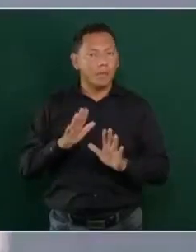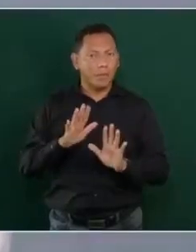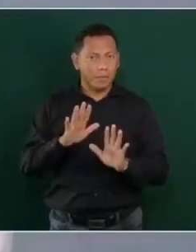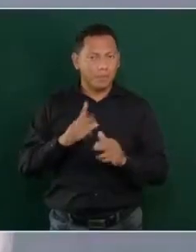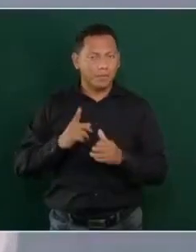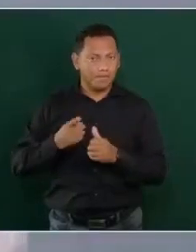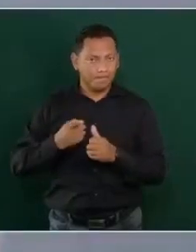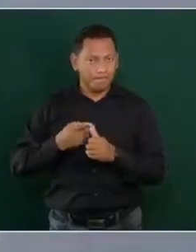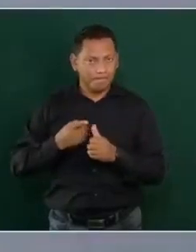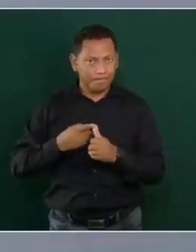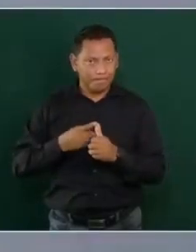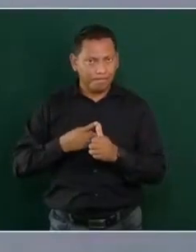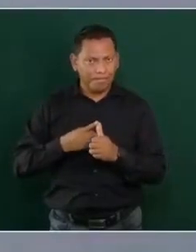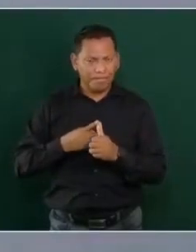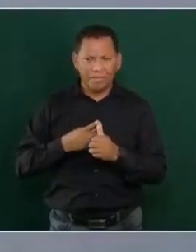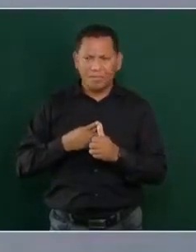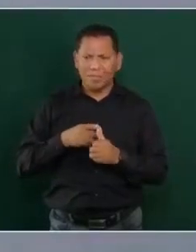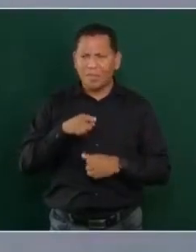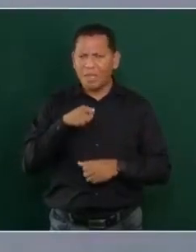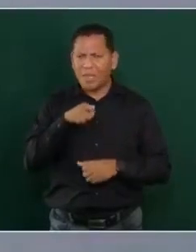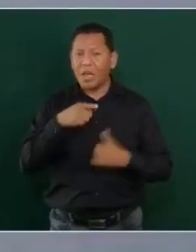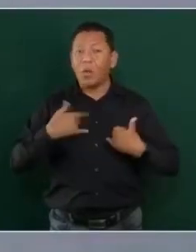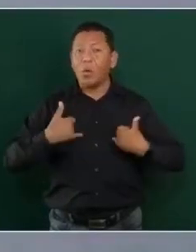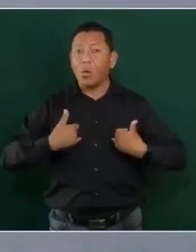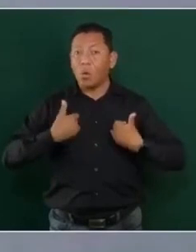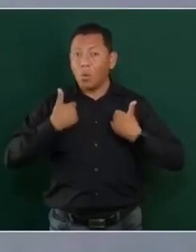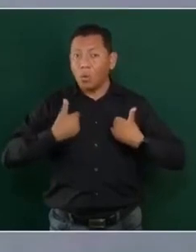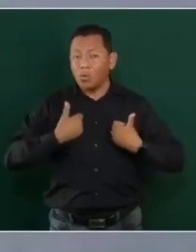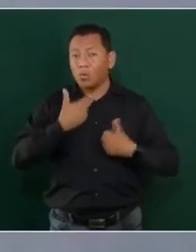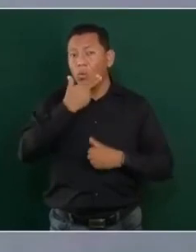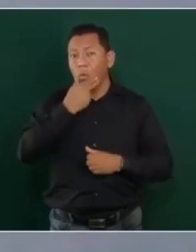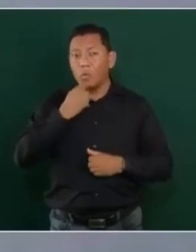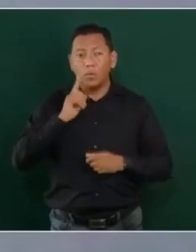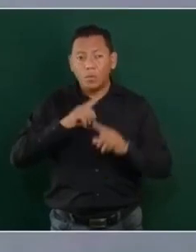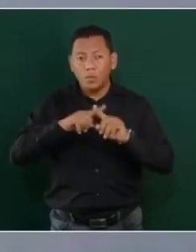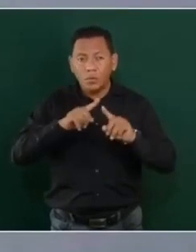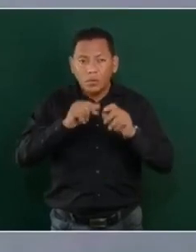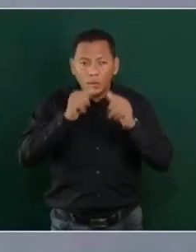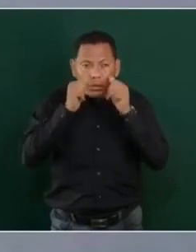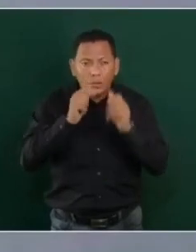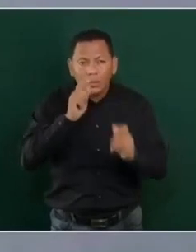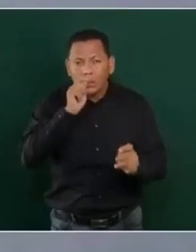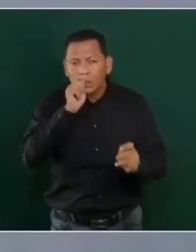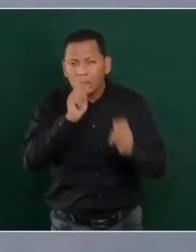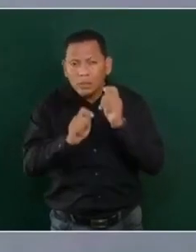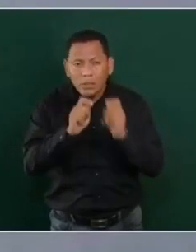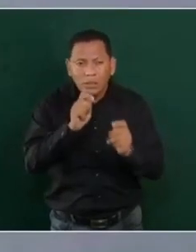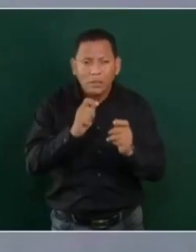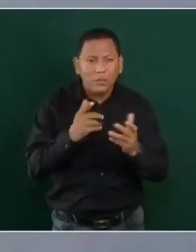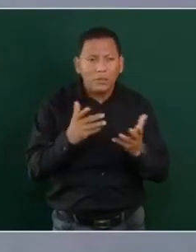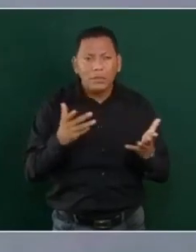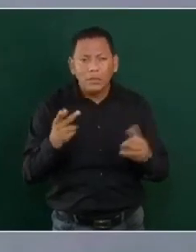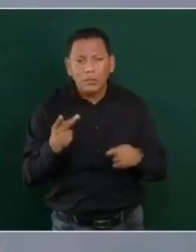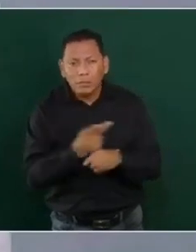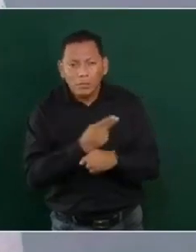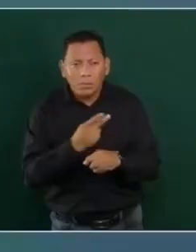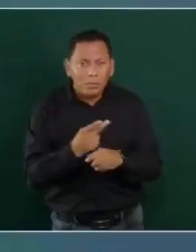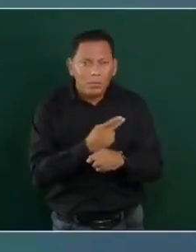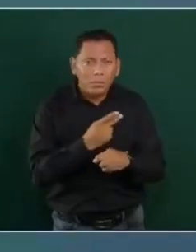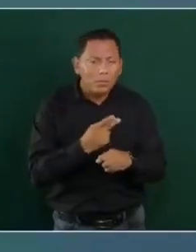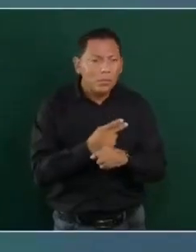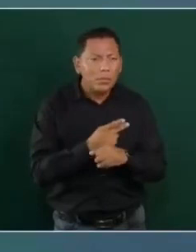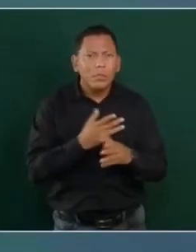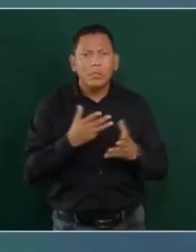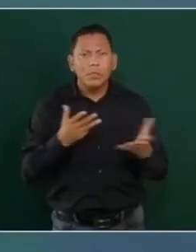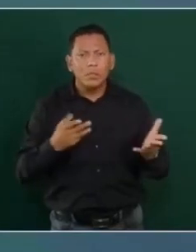Primero, atender a los jóvenes, que nadie se